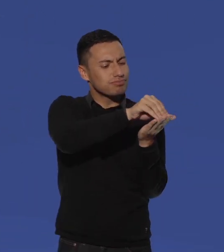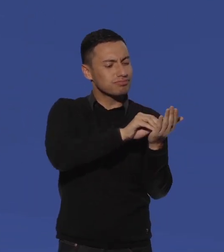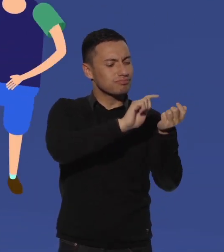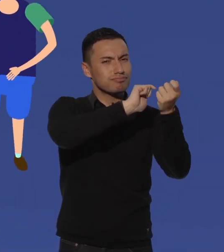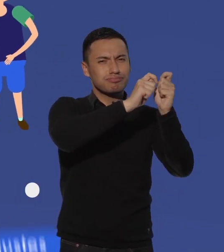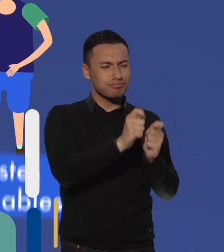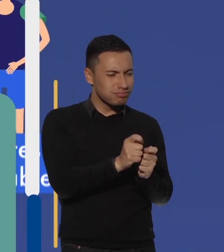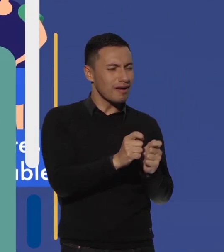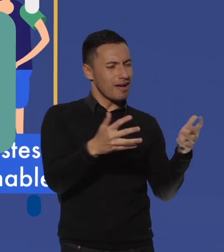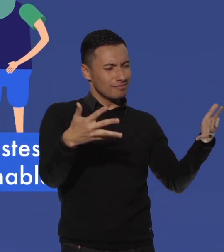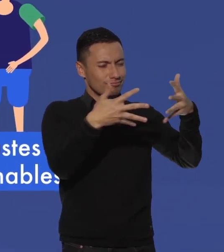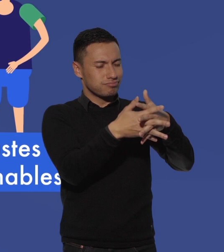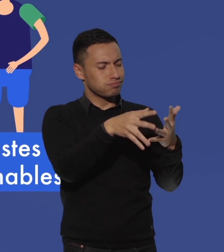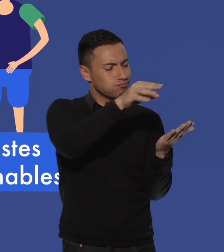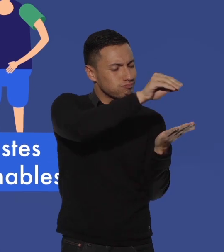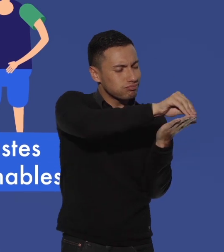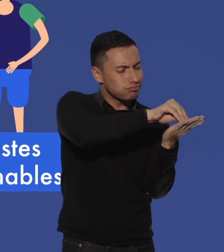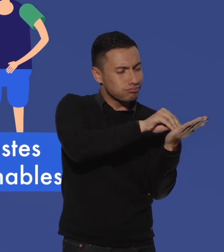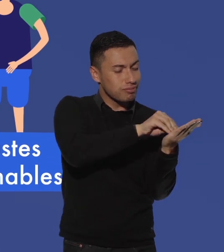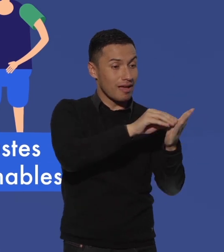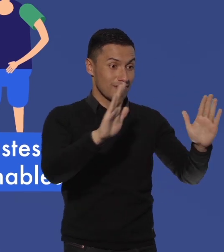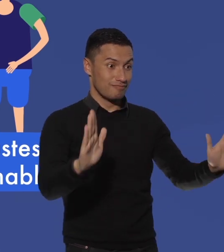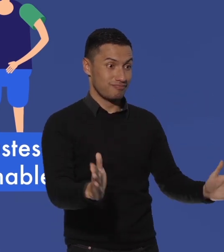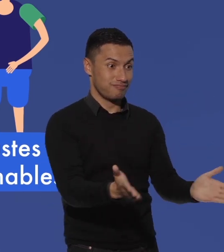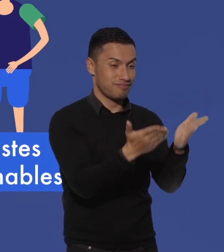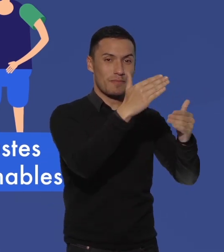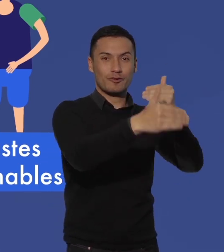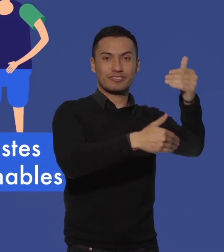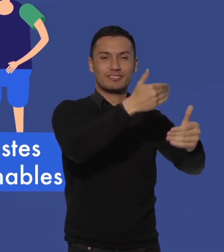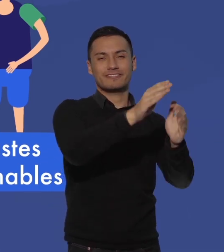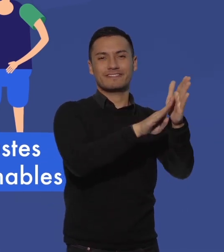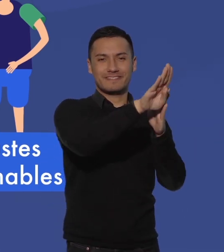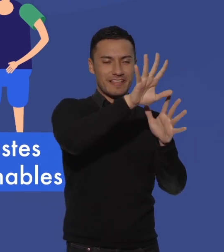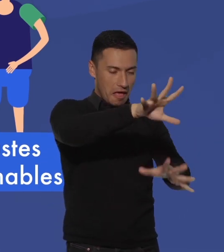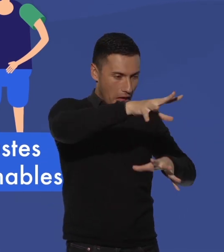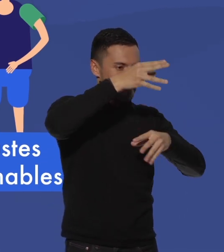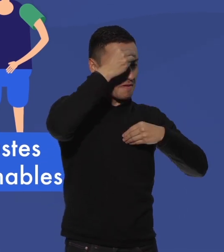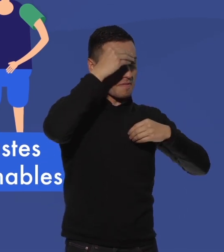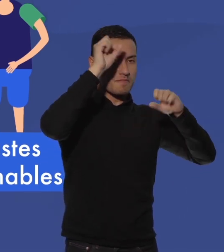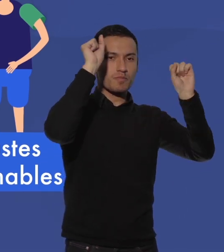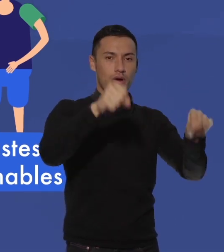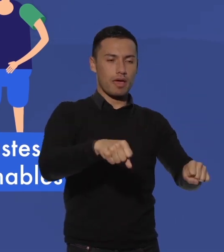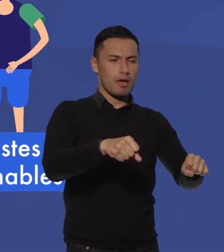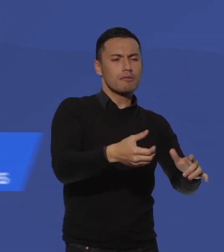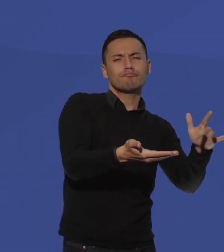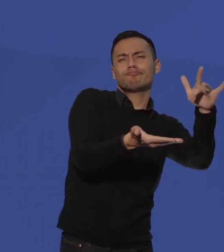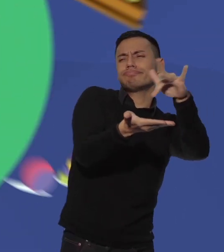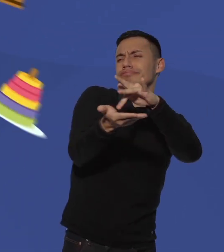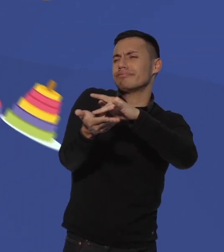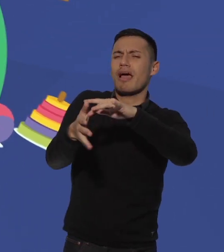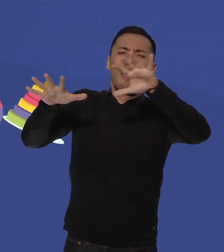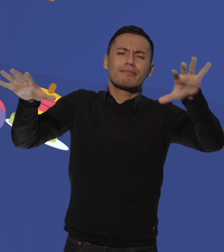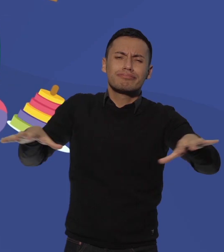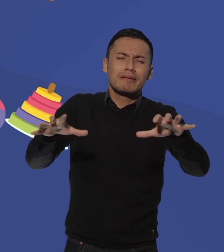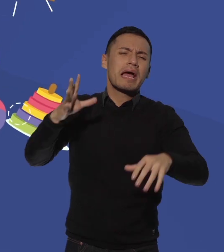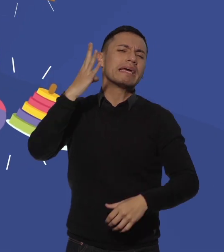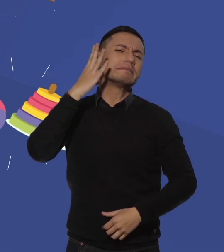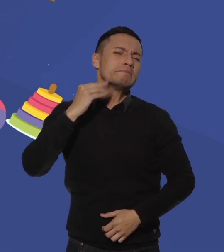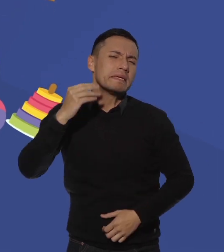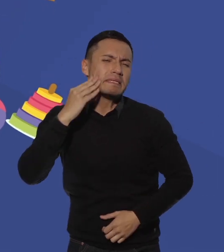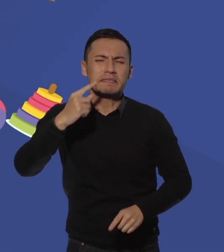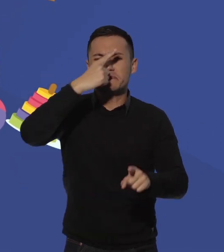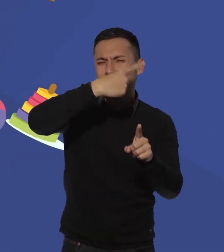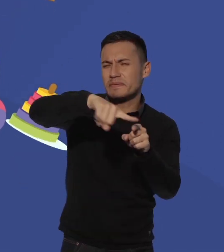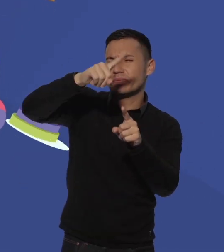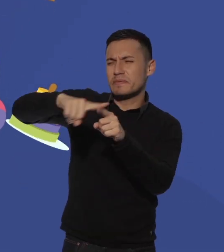los ajustes razonables que pueda requerir un estudiante para favorecer su proceso de desarrollo y aprendizaje y su participación en las diversas